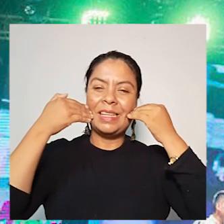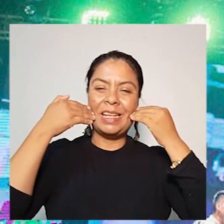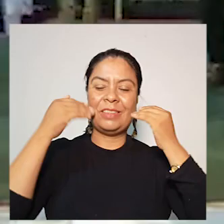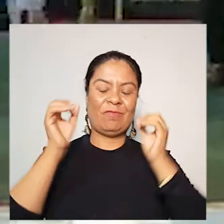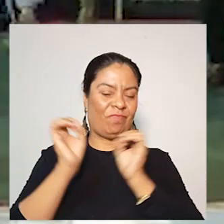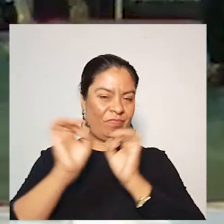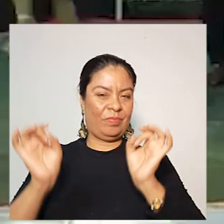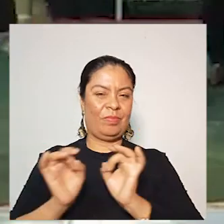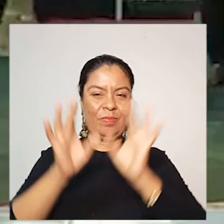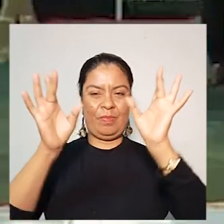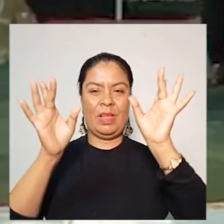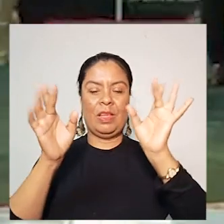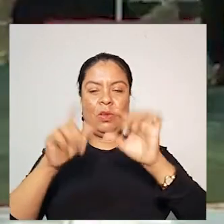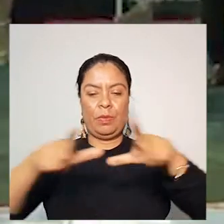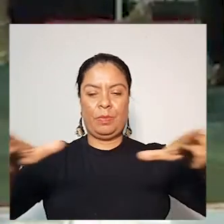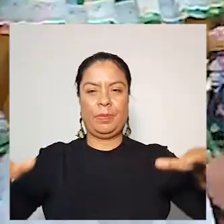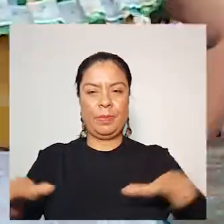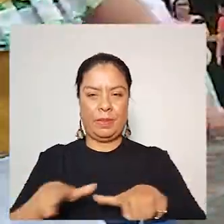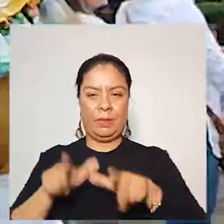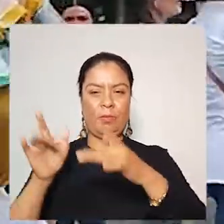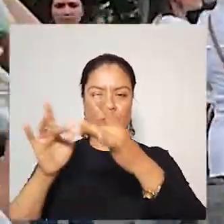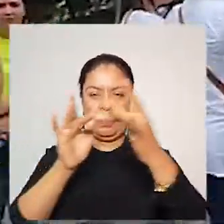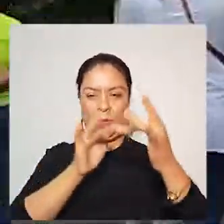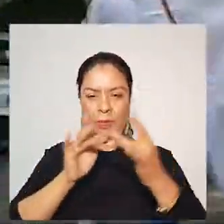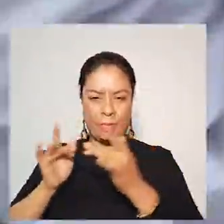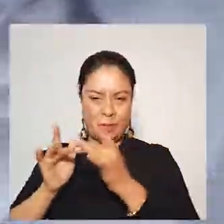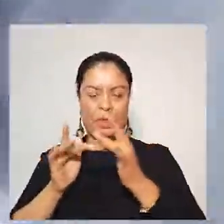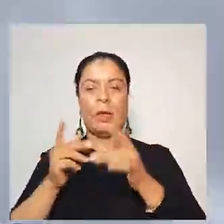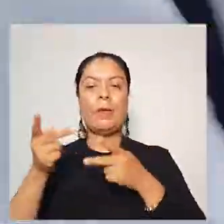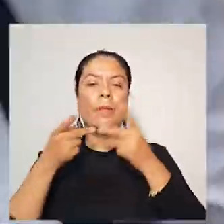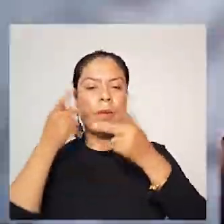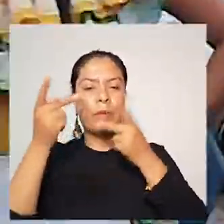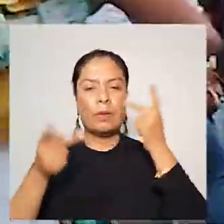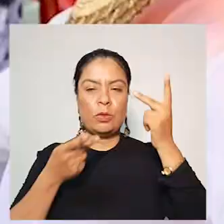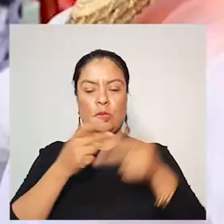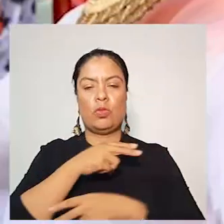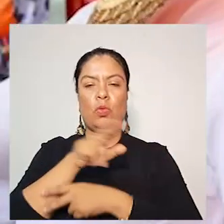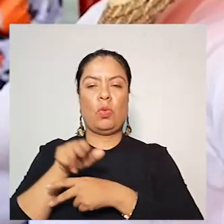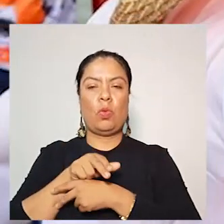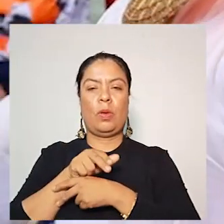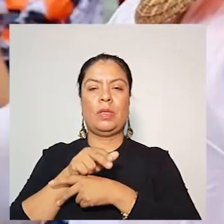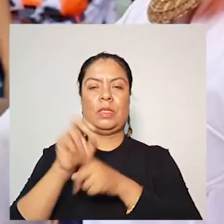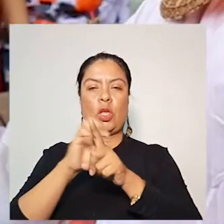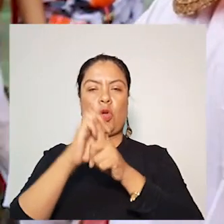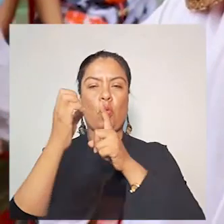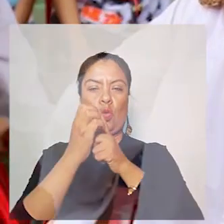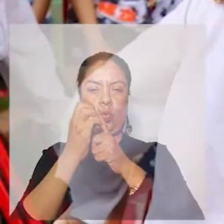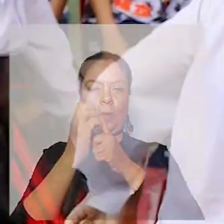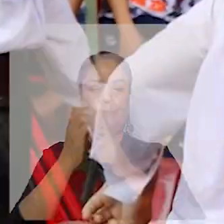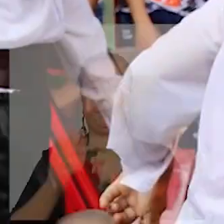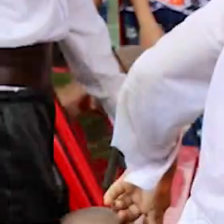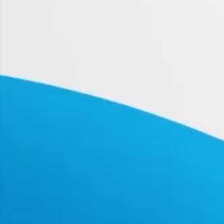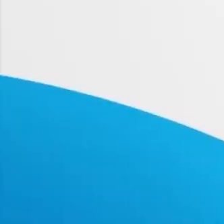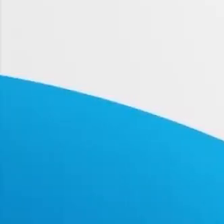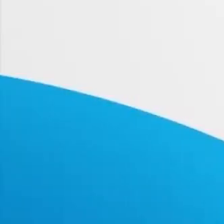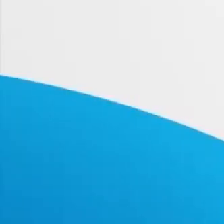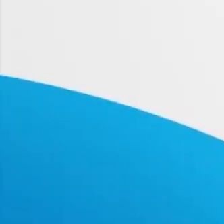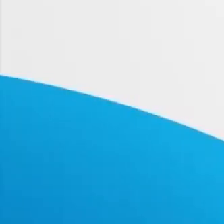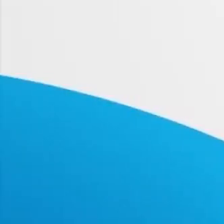dieron un toque mágico a este tradicional espacio que conectó a propios y visitantes con nuestras raíces culturales.